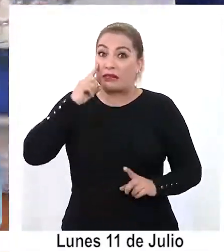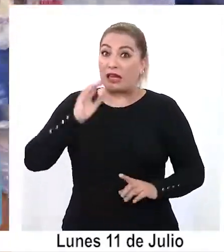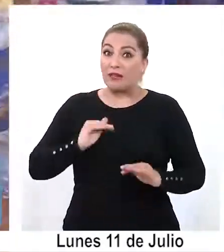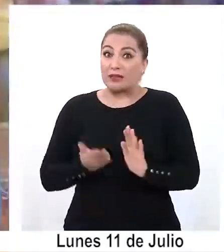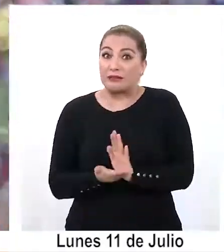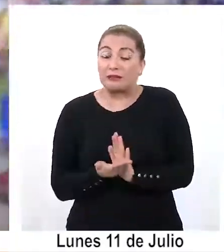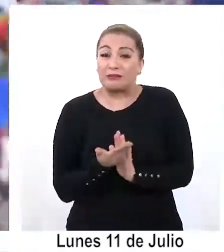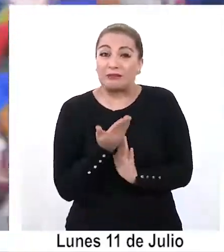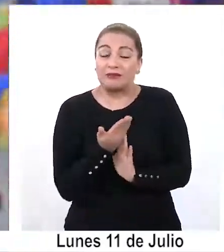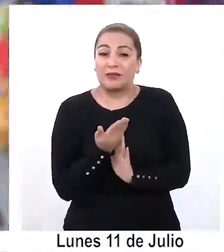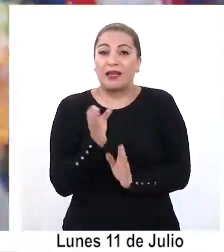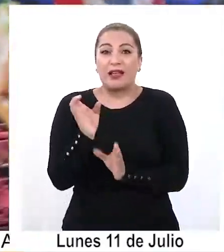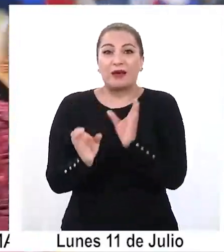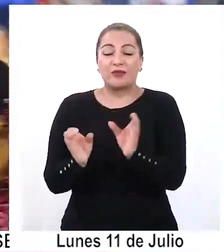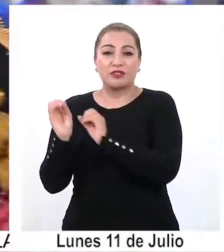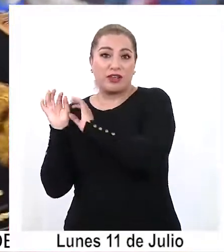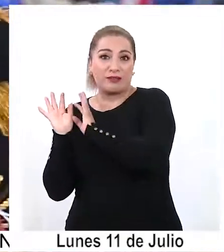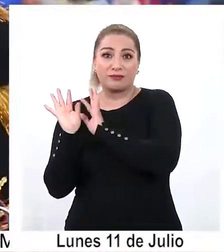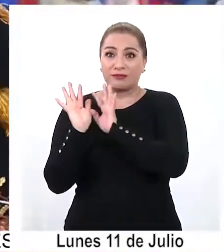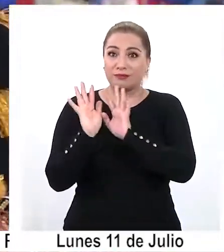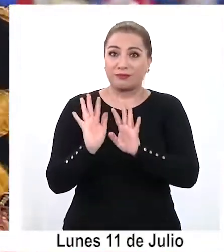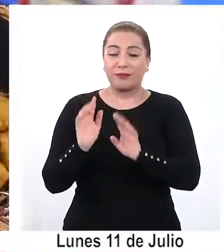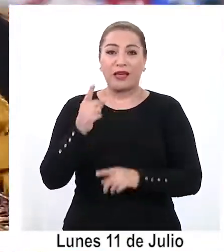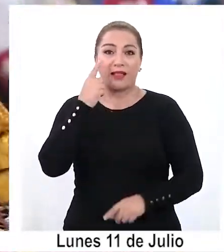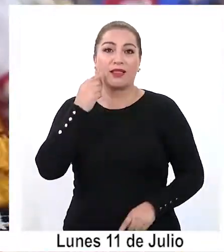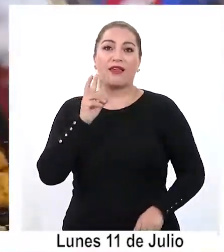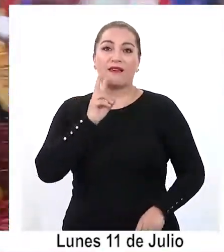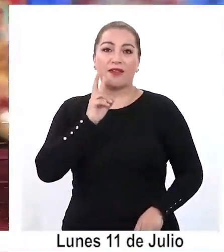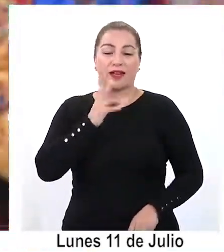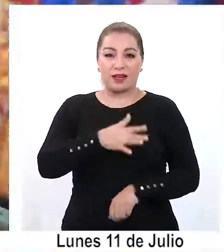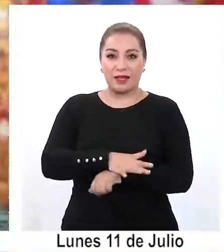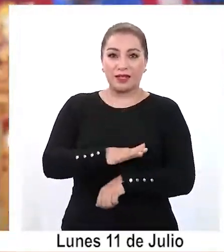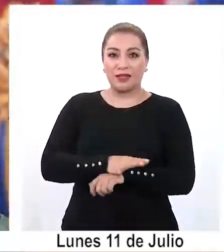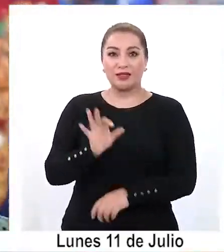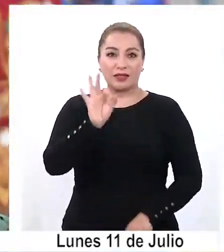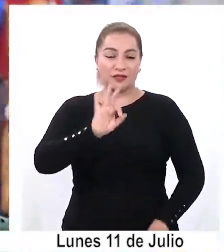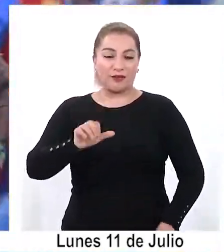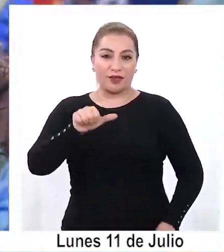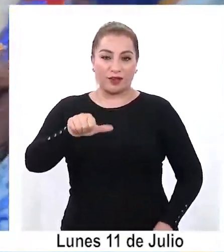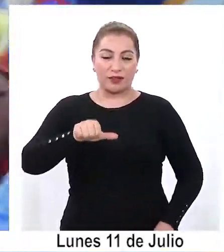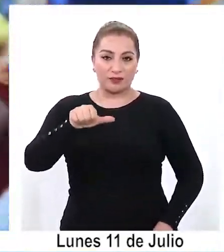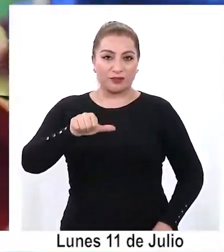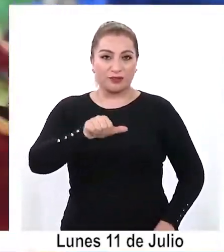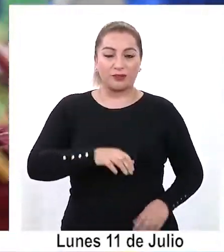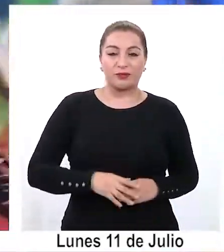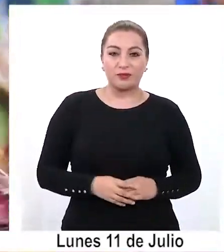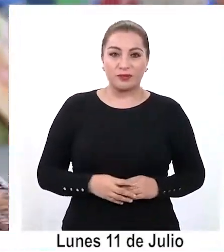aumentar el número de visitantes este viernes 15 y sábado 16.